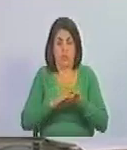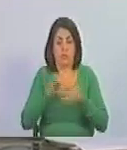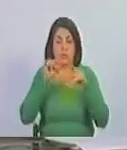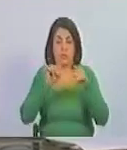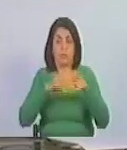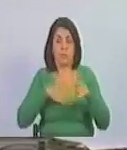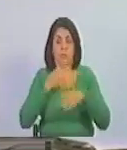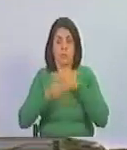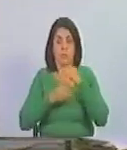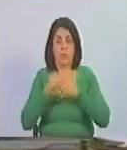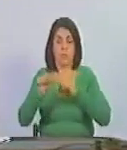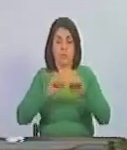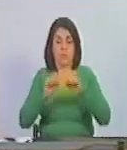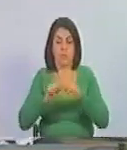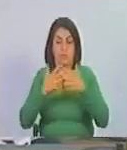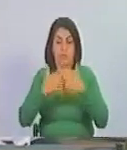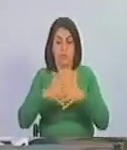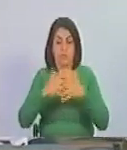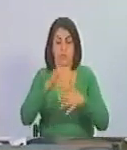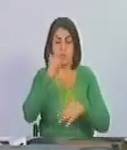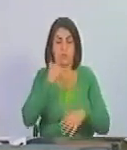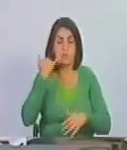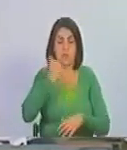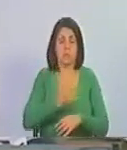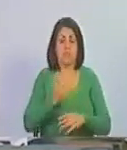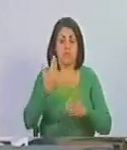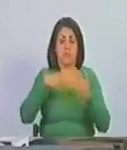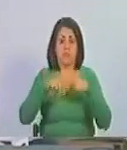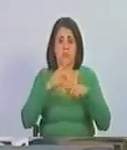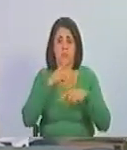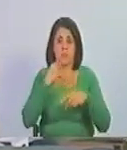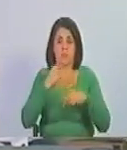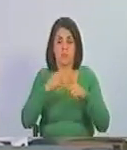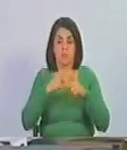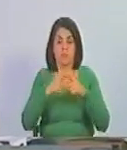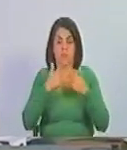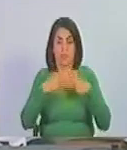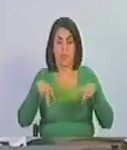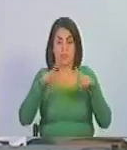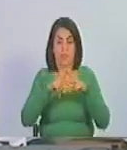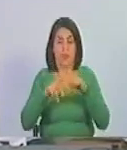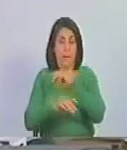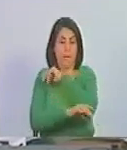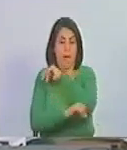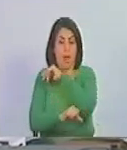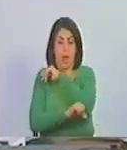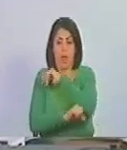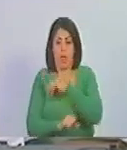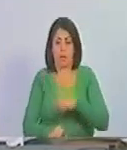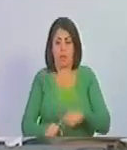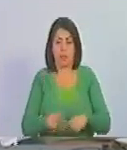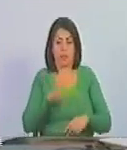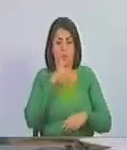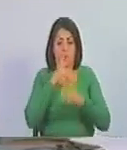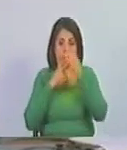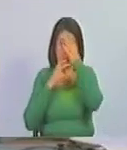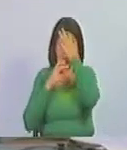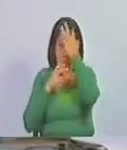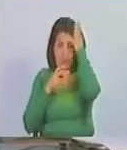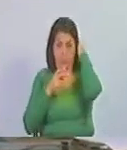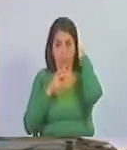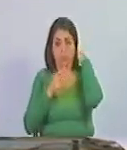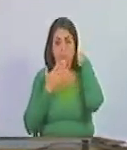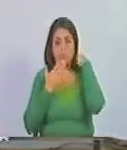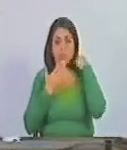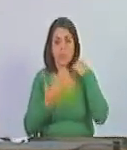esta carta seguramente las acciones de esa empresa israelí subieran de valor un delincuente diputada y diputada yo pido diputado